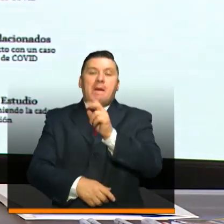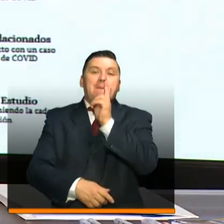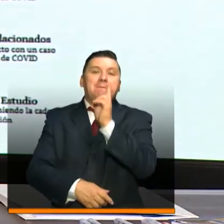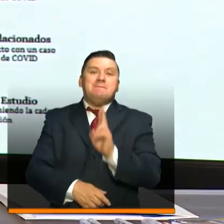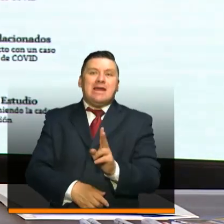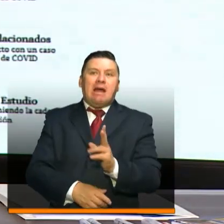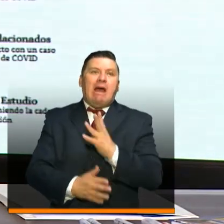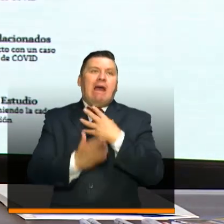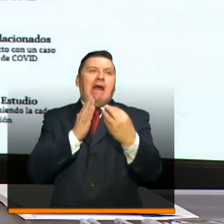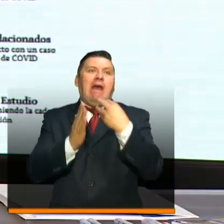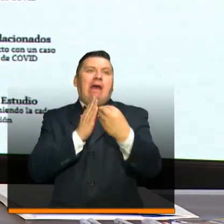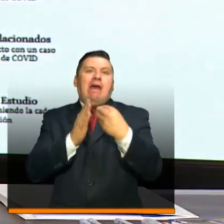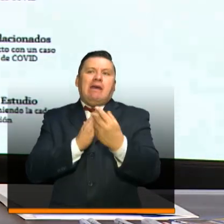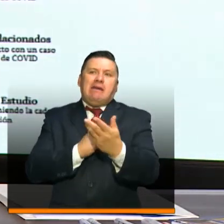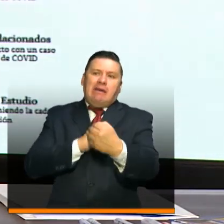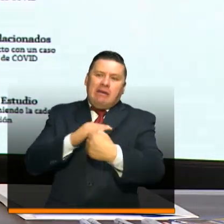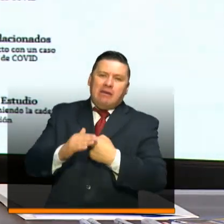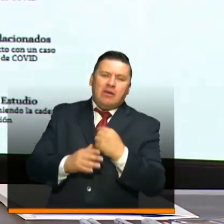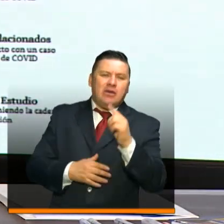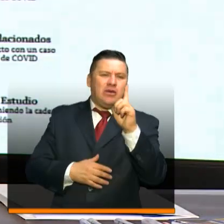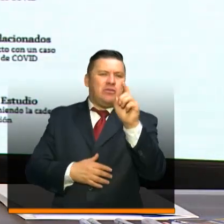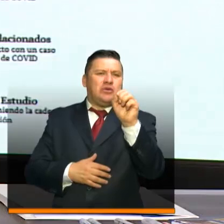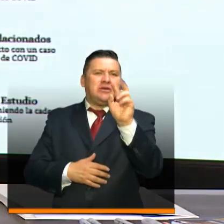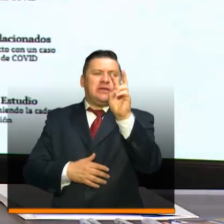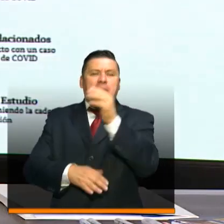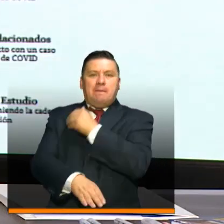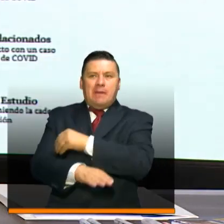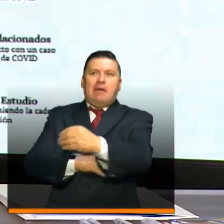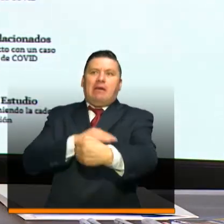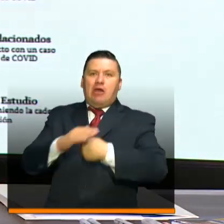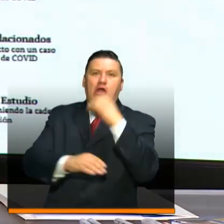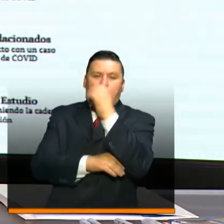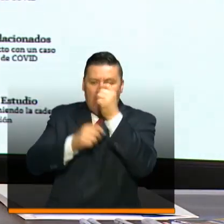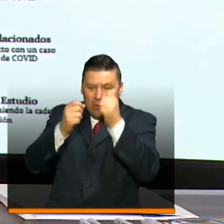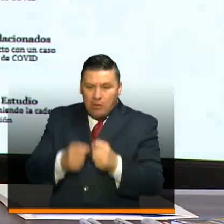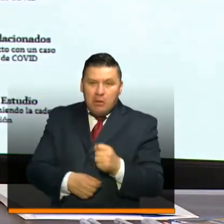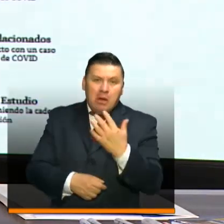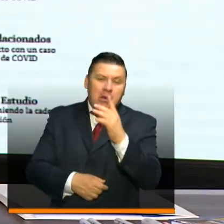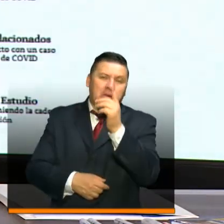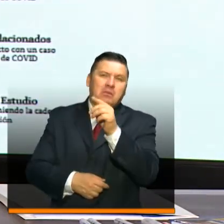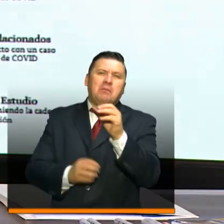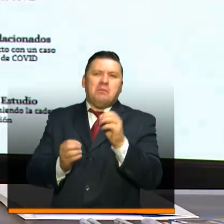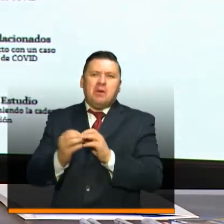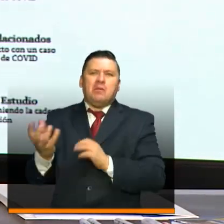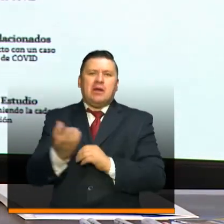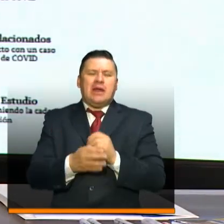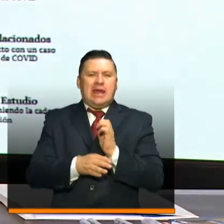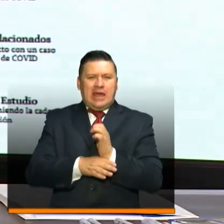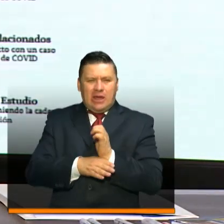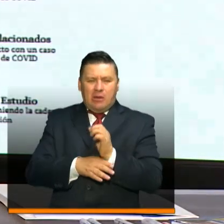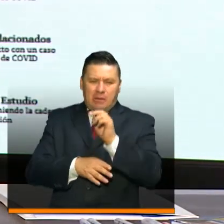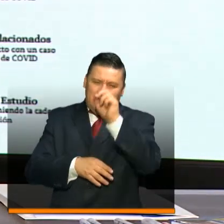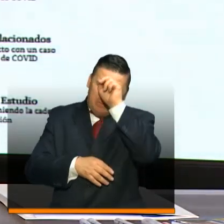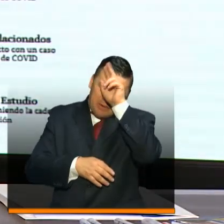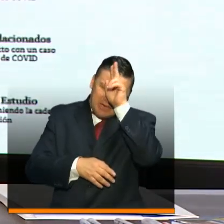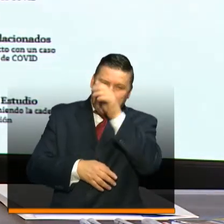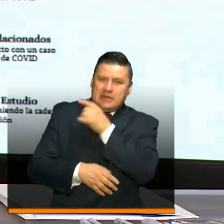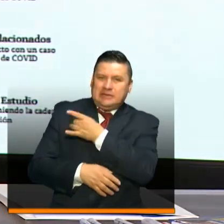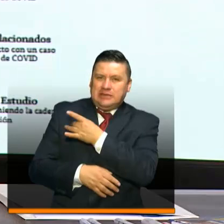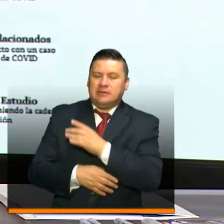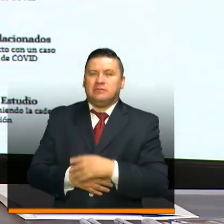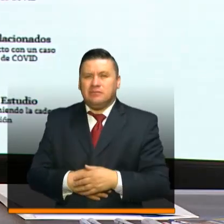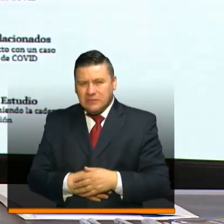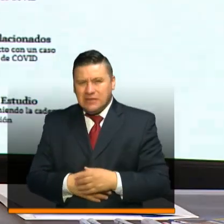salido del país. 1.7 millones han llegado a Colombia, otro tanto ha llegado a Ecuador, a Perú, a Chile.